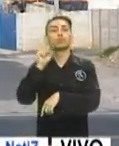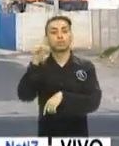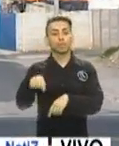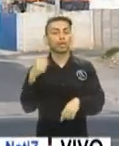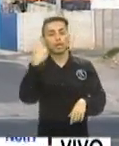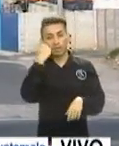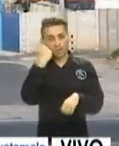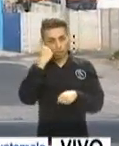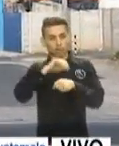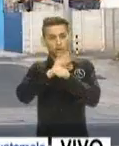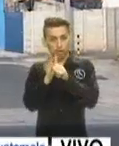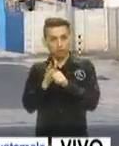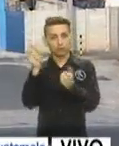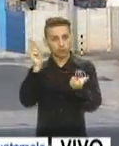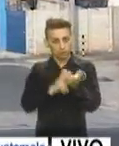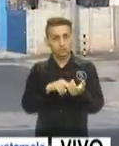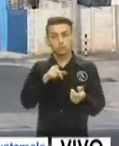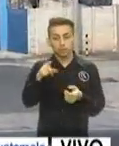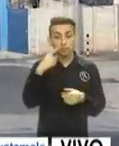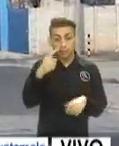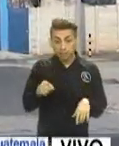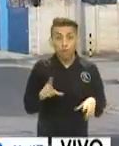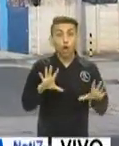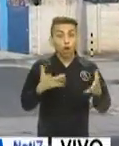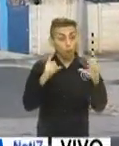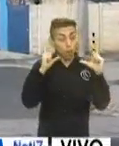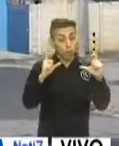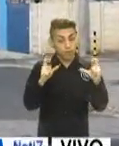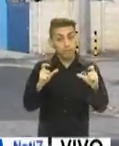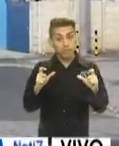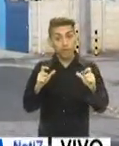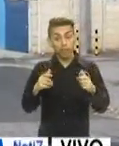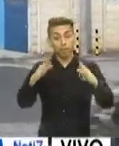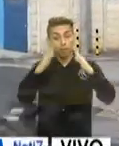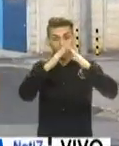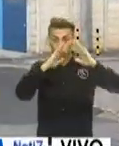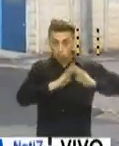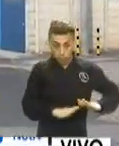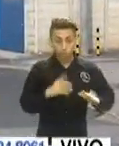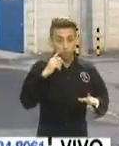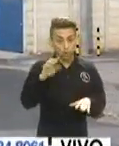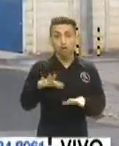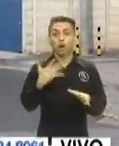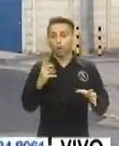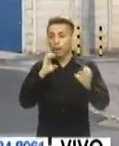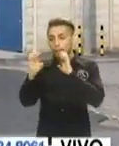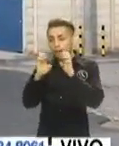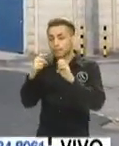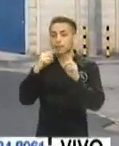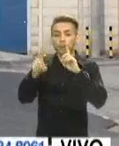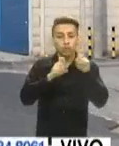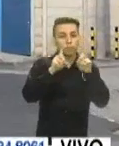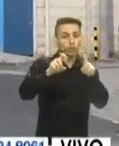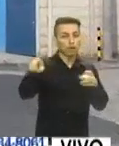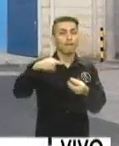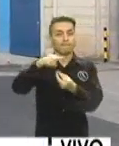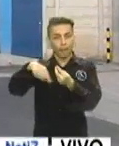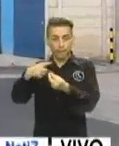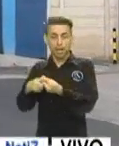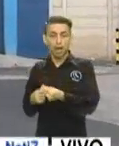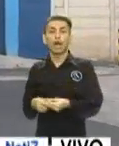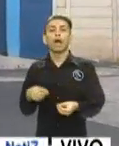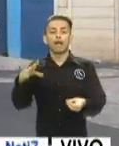estén bajo la seguridad social y ubicar a las familias de los pacientes infectados. Se contempla un plan de apoyo para el